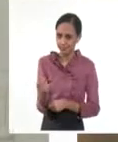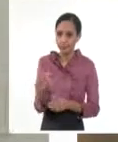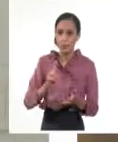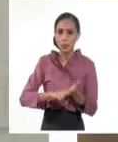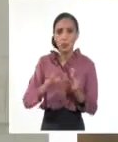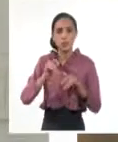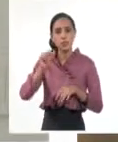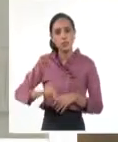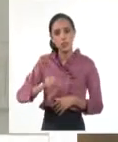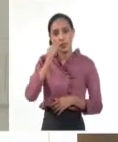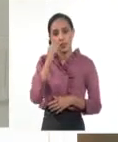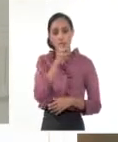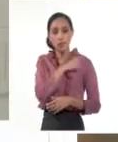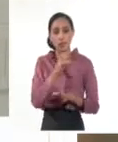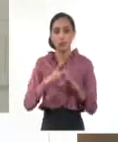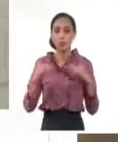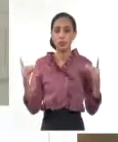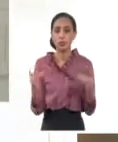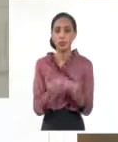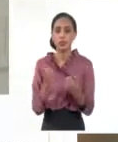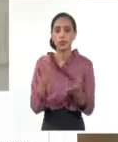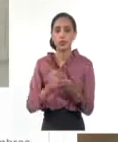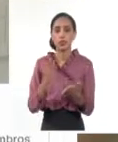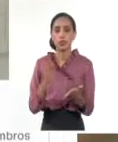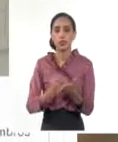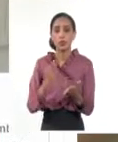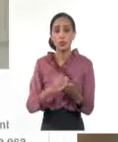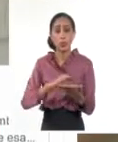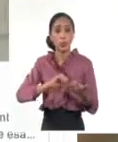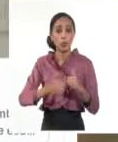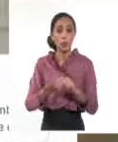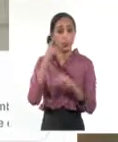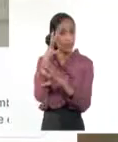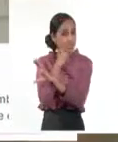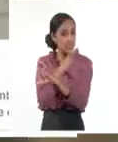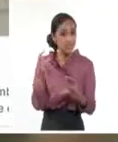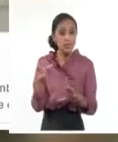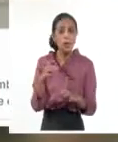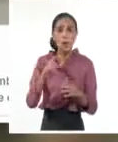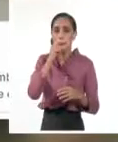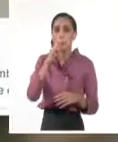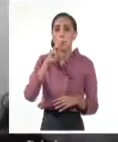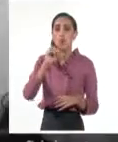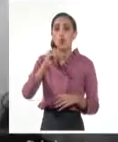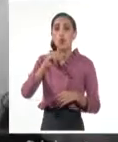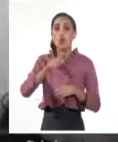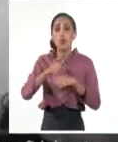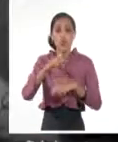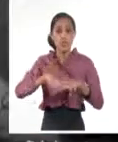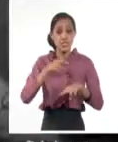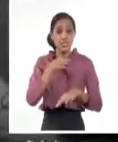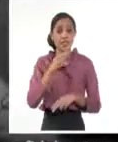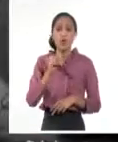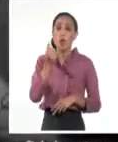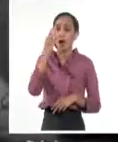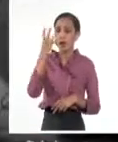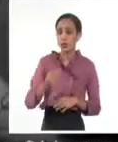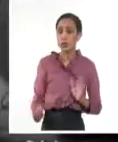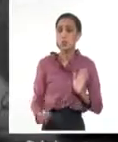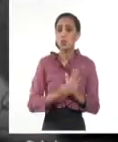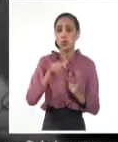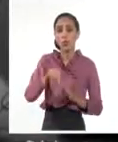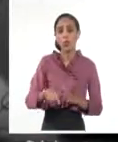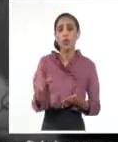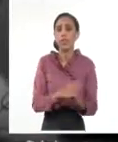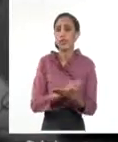secretariado y jefe de su departamento de educación, deportes y ciencias, Jorge Luis Broche Lorenzo referenció el artículo que publica hoy el